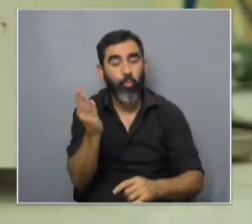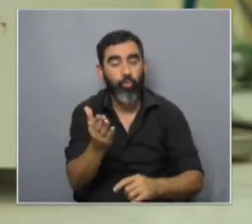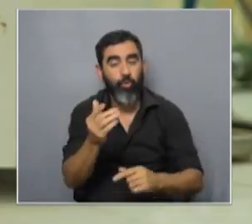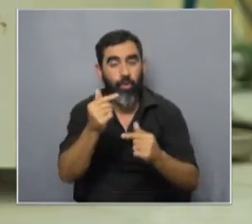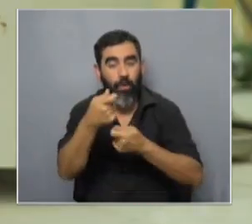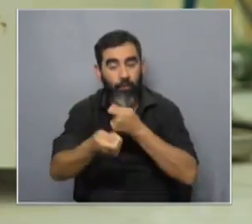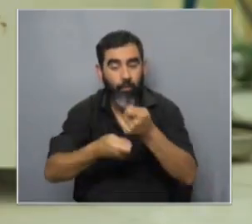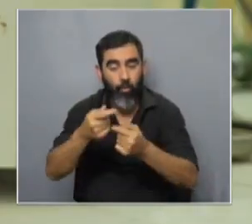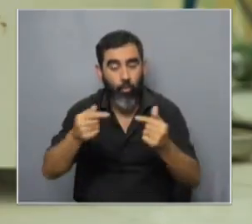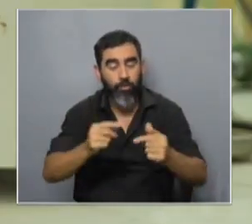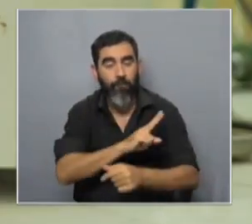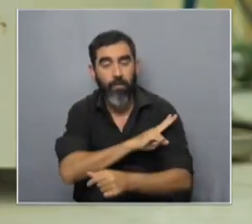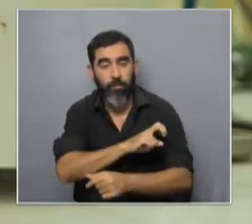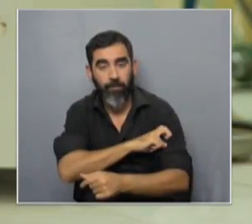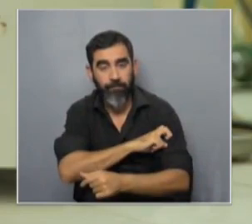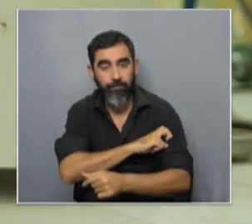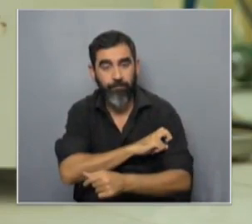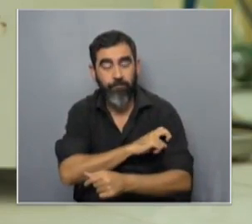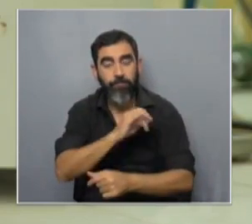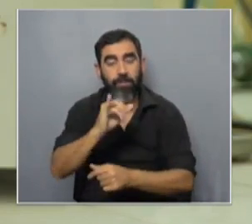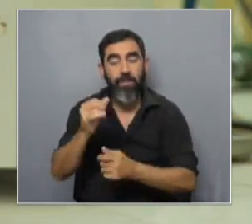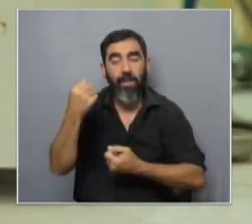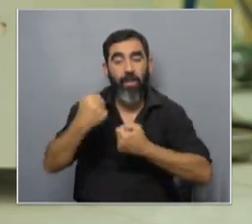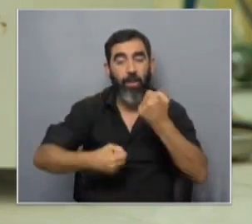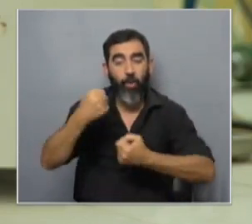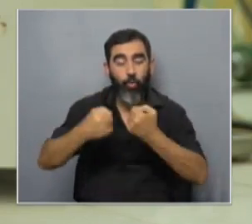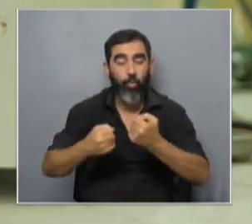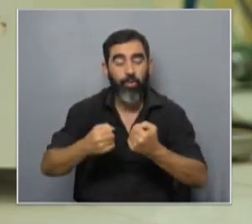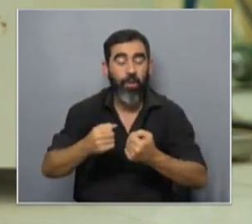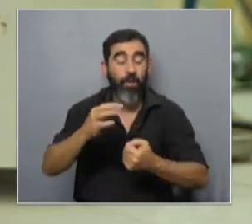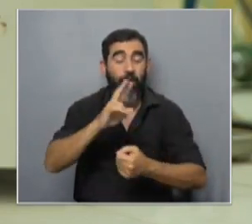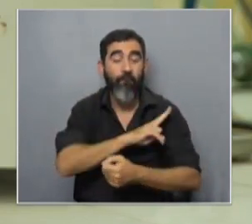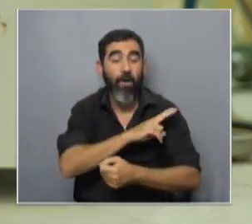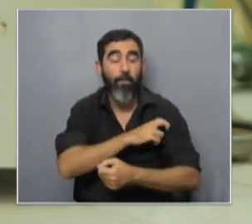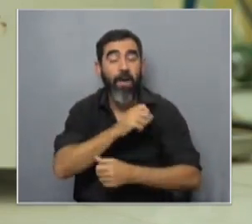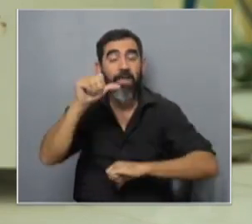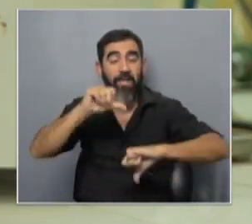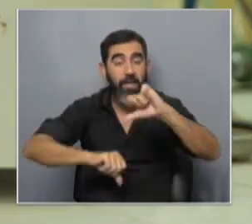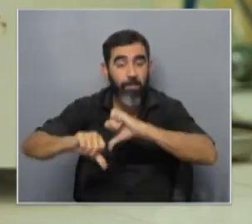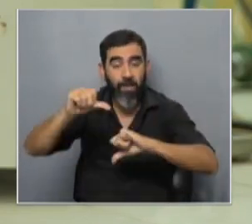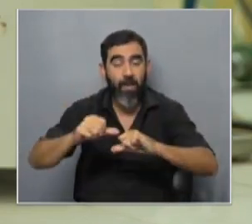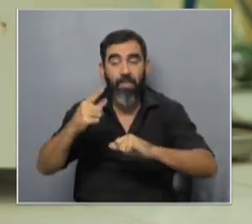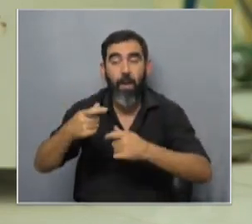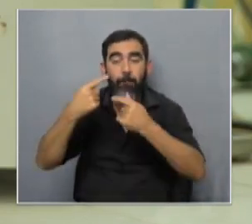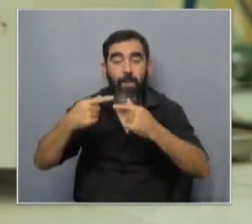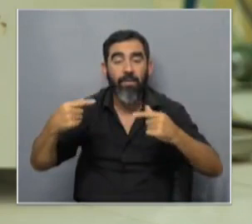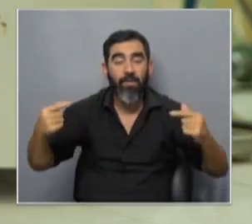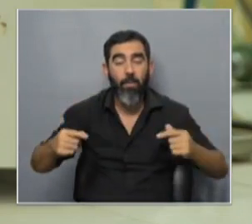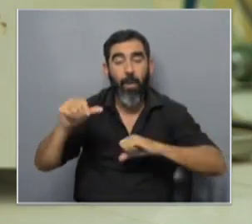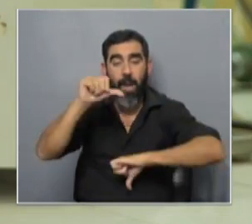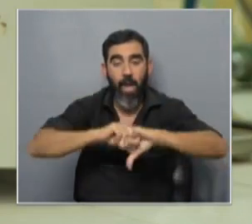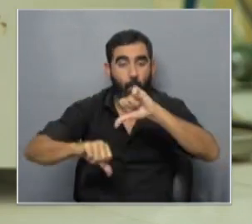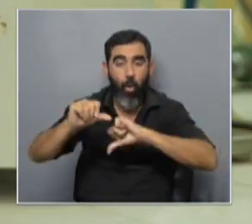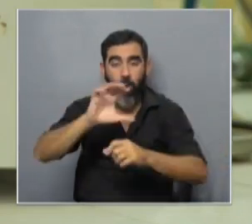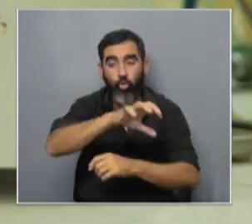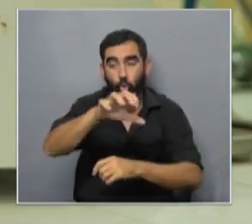ingredientes farmacéuticos activos es una industria que se denomina farmacéutica y es proveedora de materias primas para los laboratorios